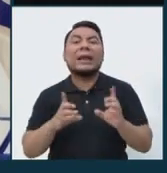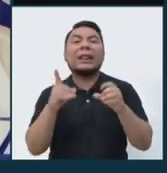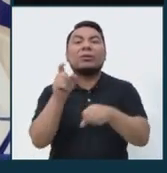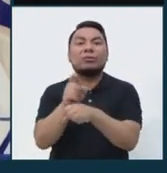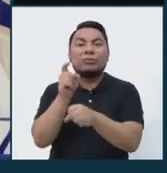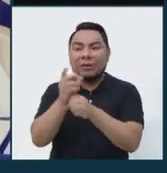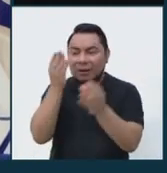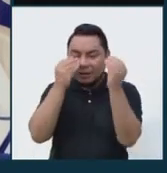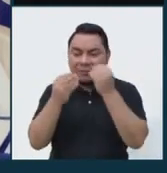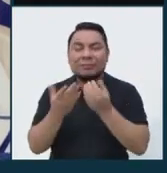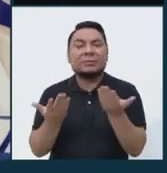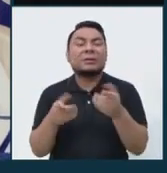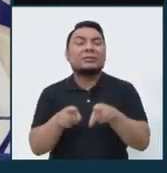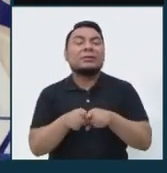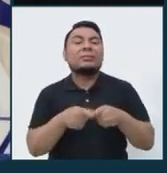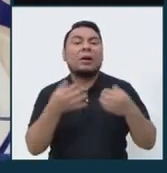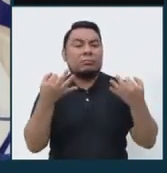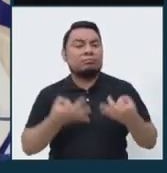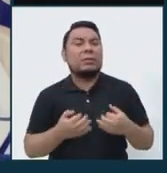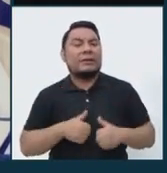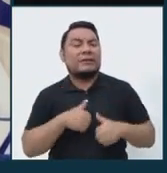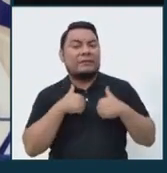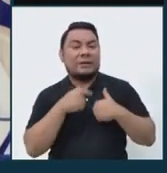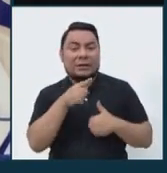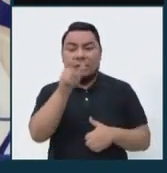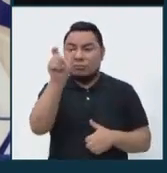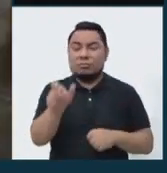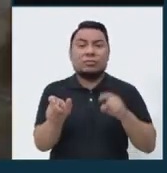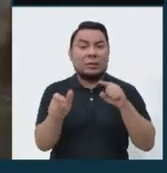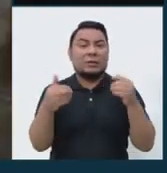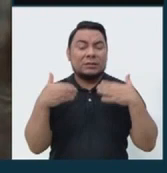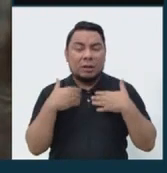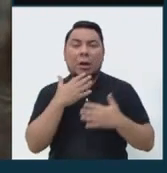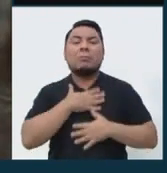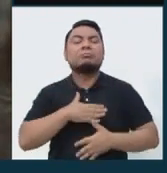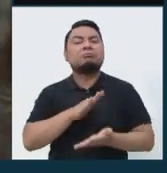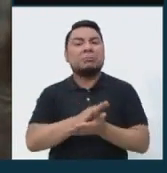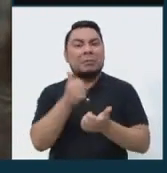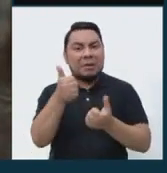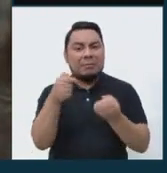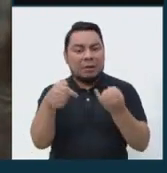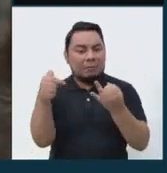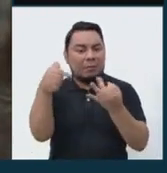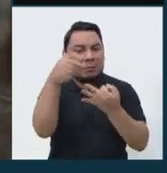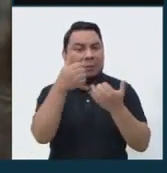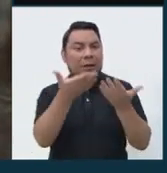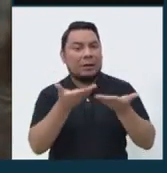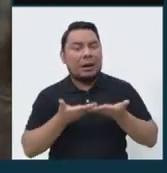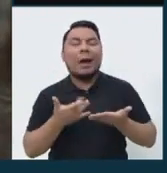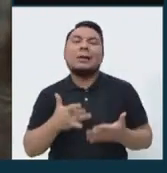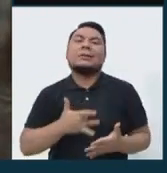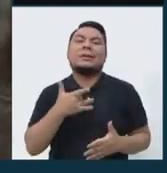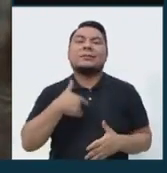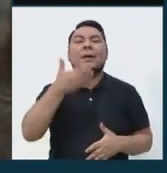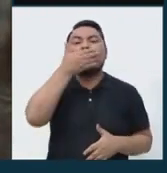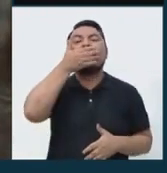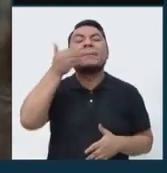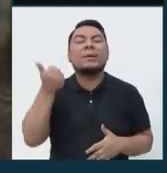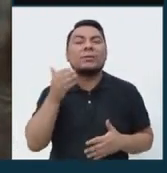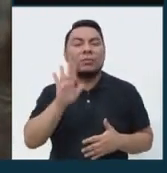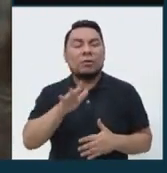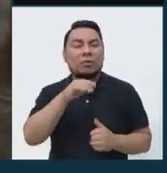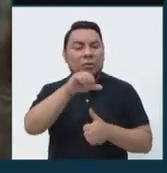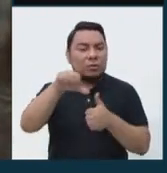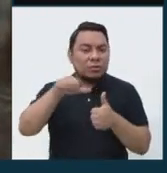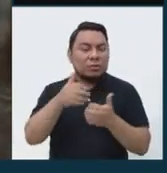como también en calidad de vida. El ser humano cuando tiene esas comodidades, obviamente se siente mejor en el